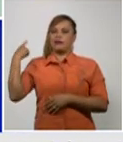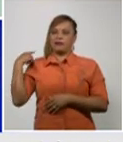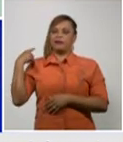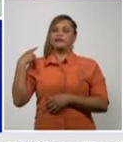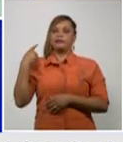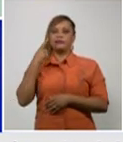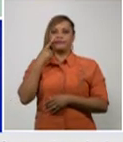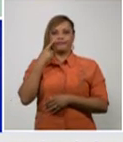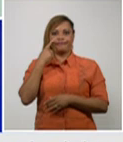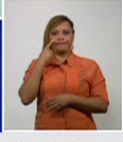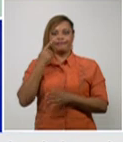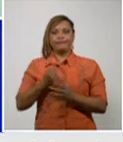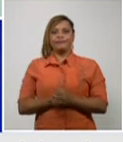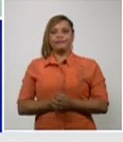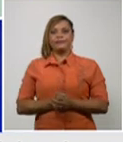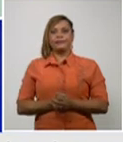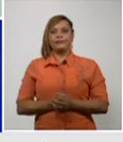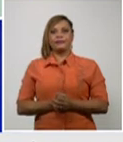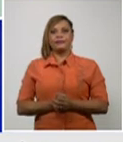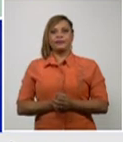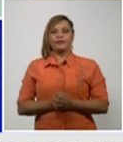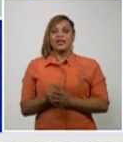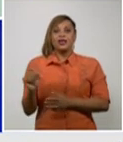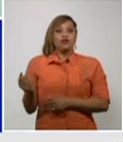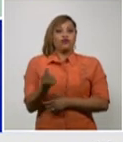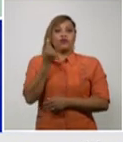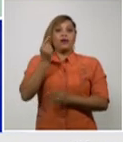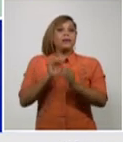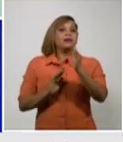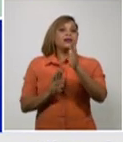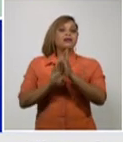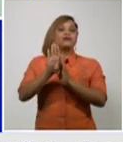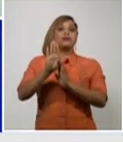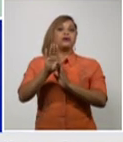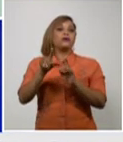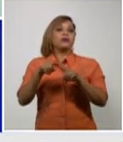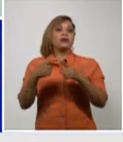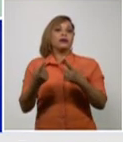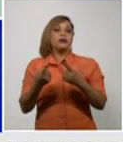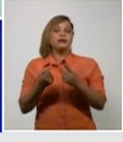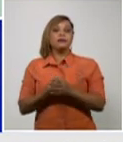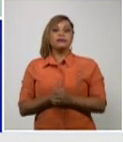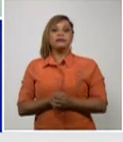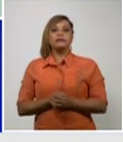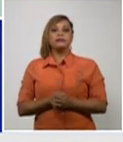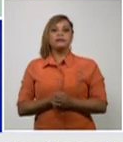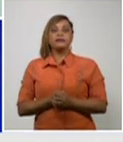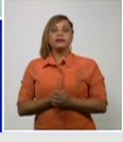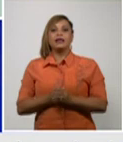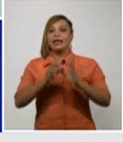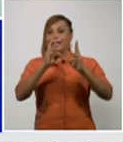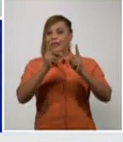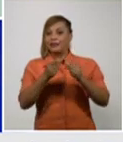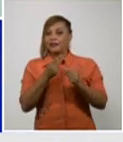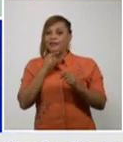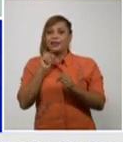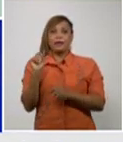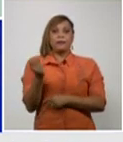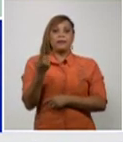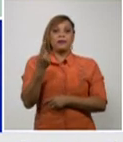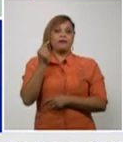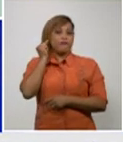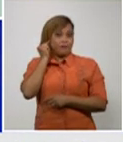sobre eso solamente superada por la cifra que tuvimos el 1 de febrero